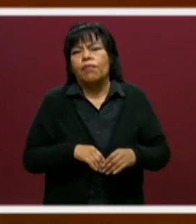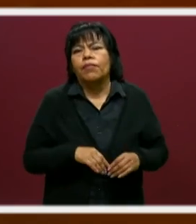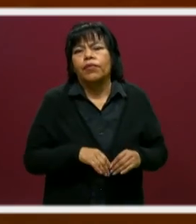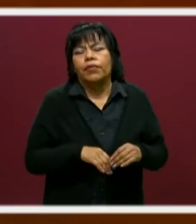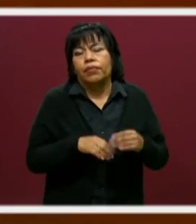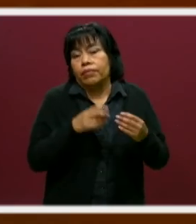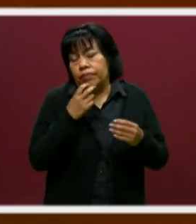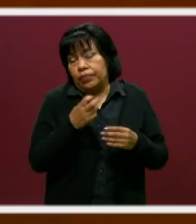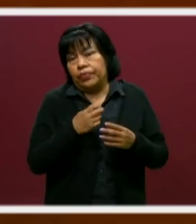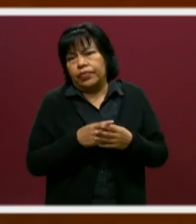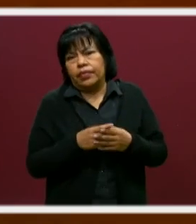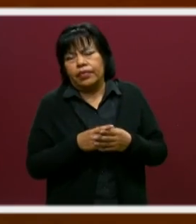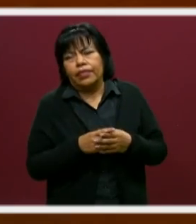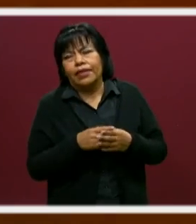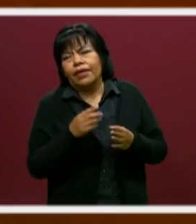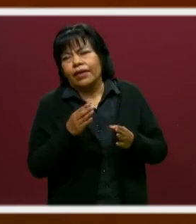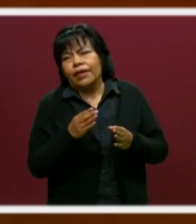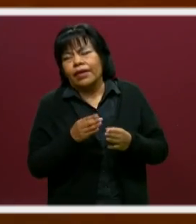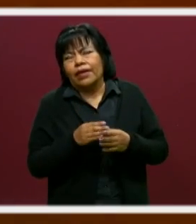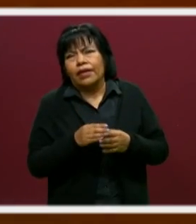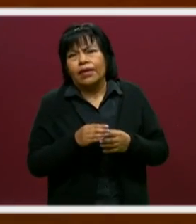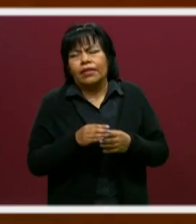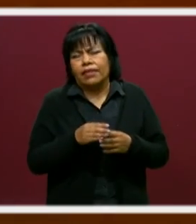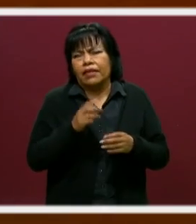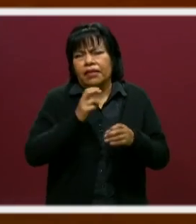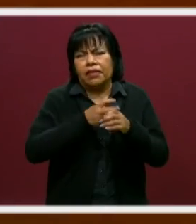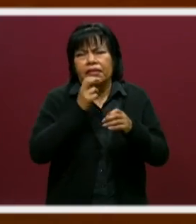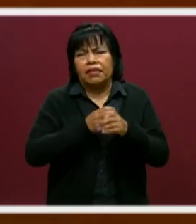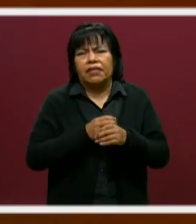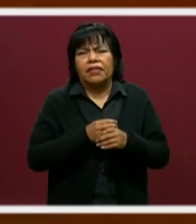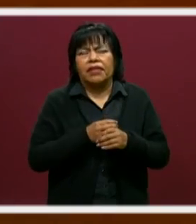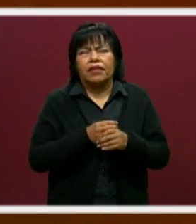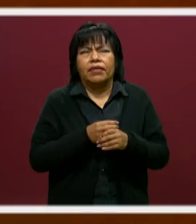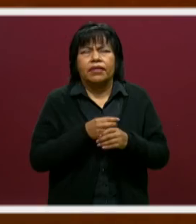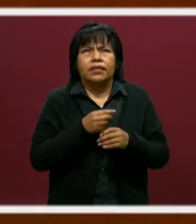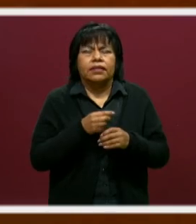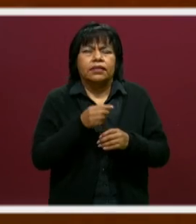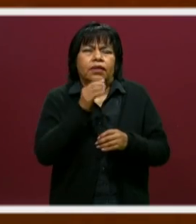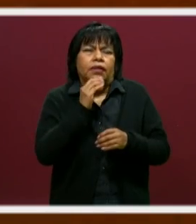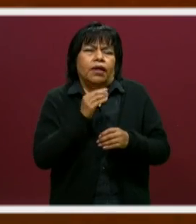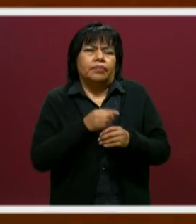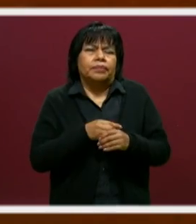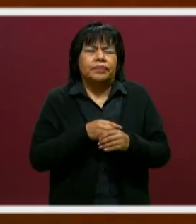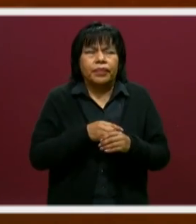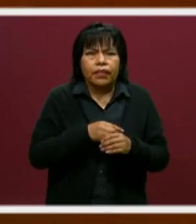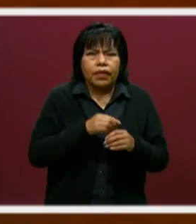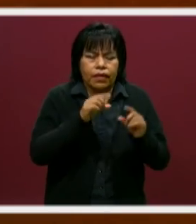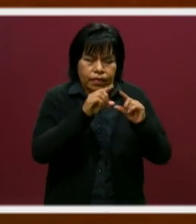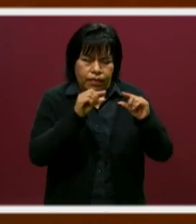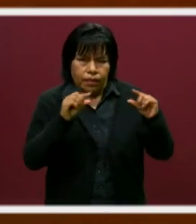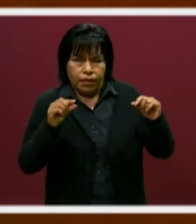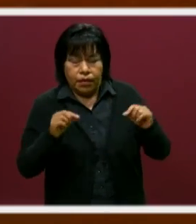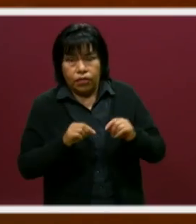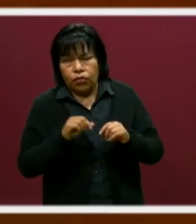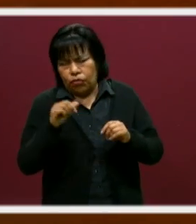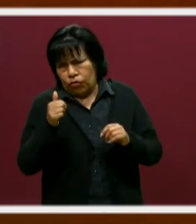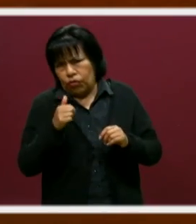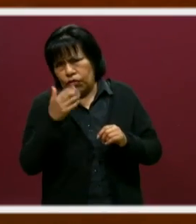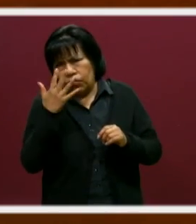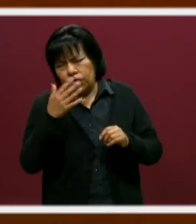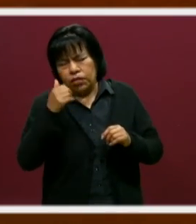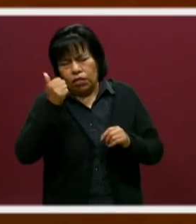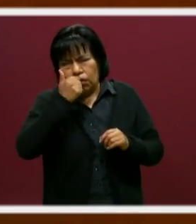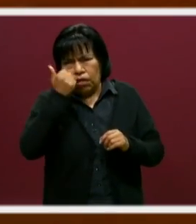caso, ¿no?, de los, decía, de la chica con la cerveza sabor tamarindo. Tuvimos cinco chicos que estuvieron en La Habana, Cuba, también